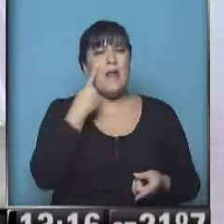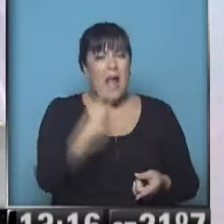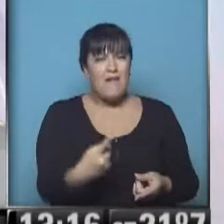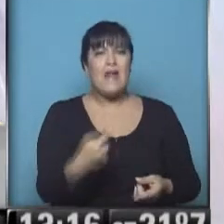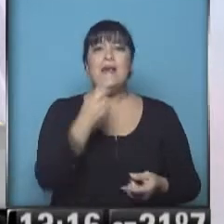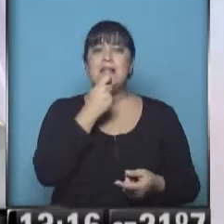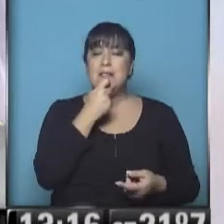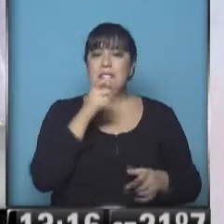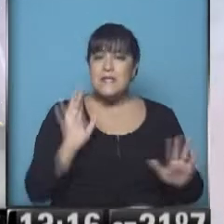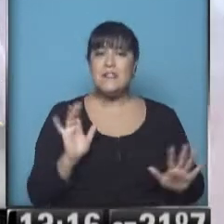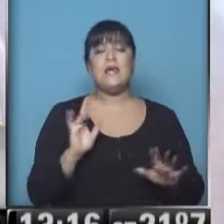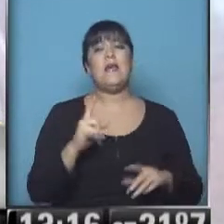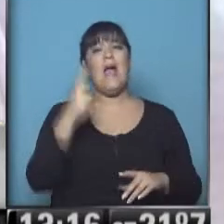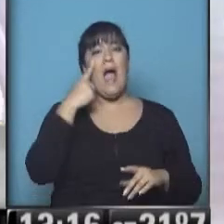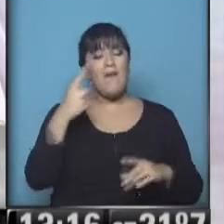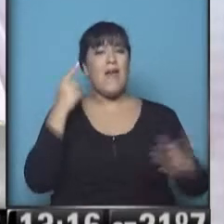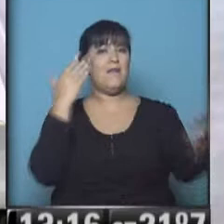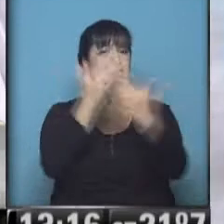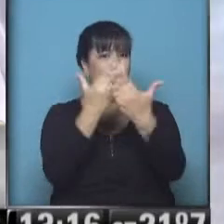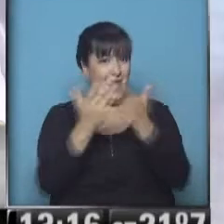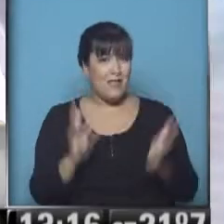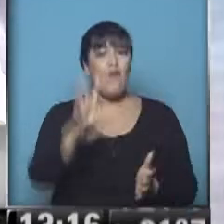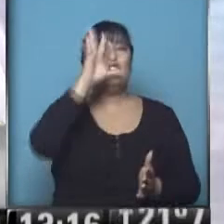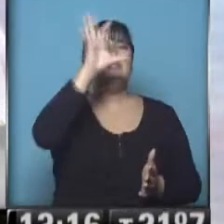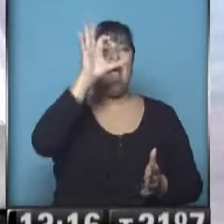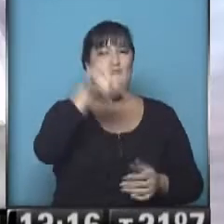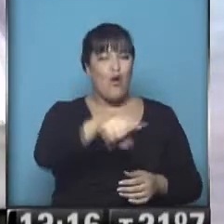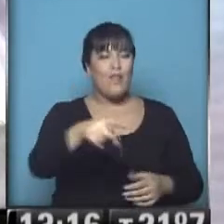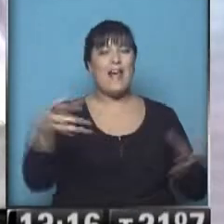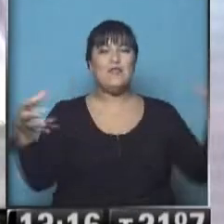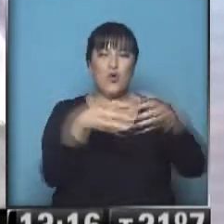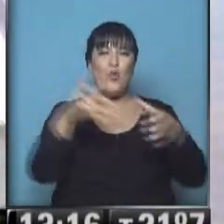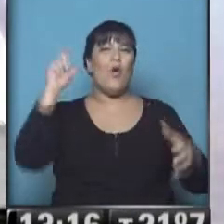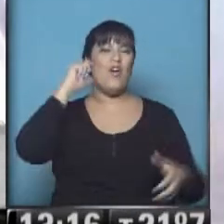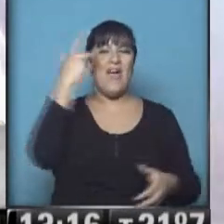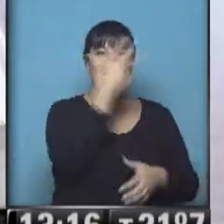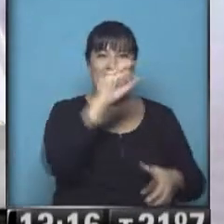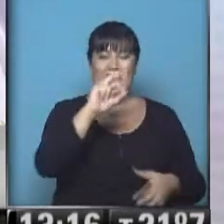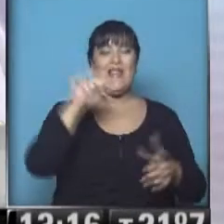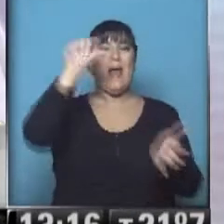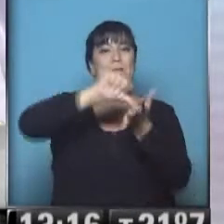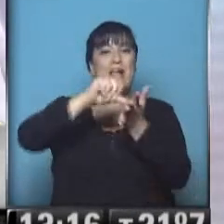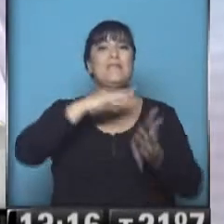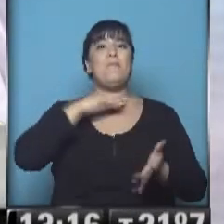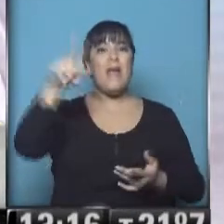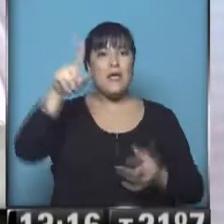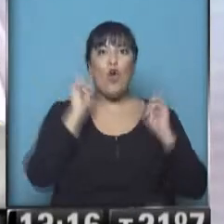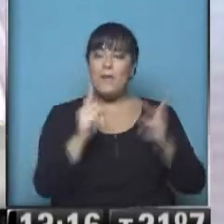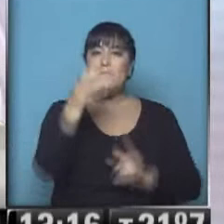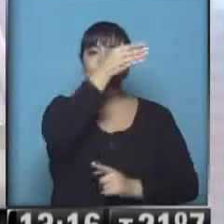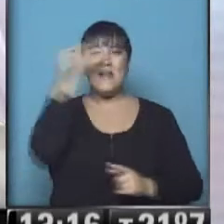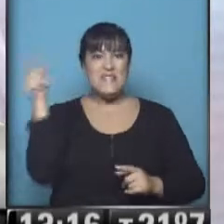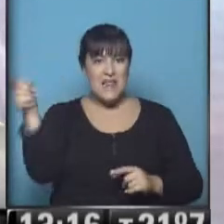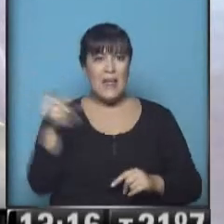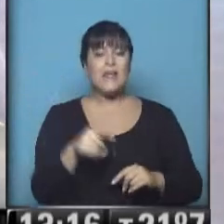se produce este cruce. Vos recordás muy bien, Agustina, que en el G20 en México fue la Presidenta de la Nación que viendo